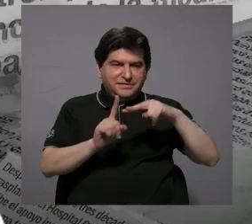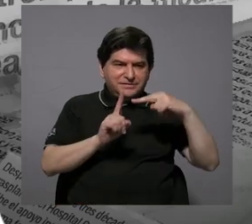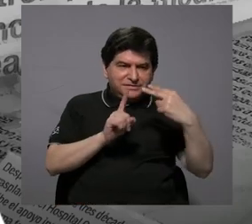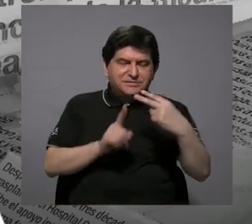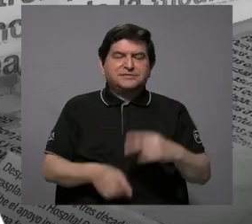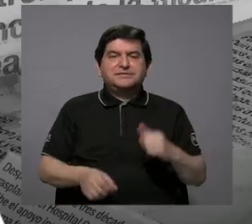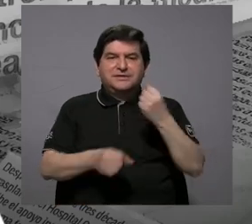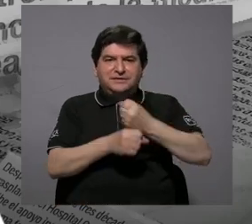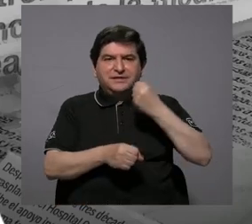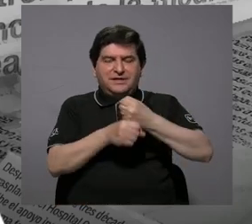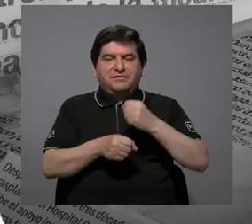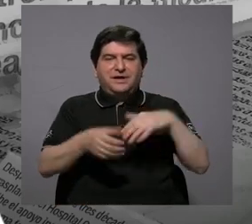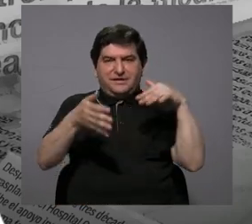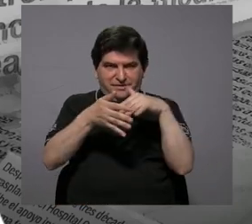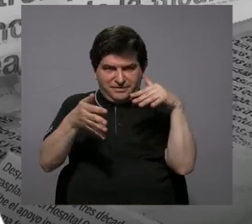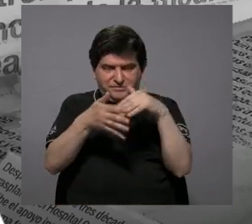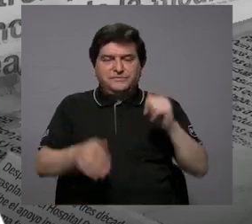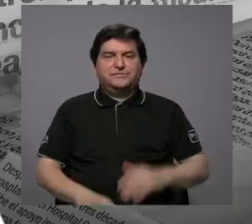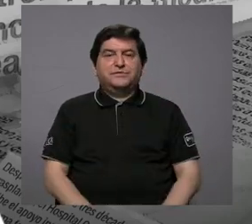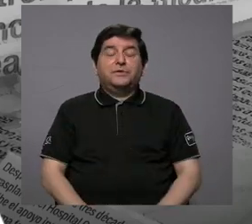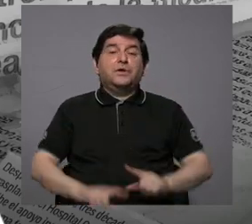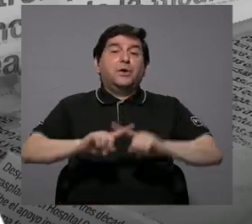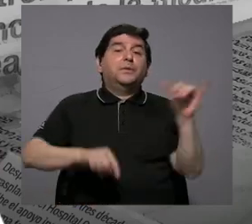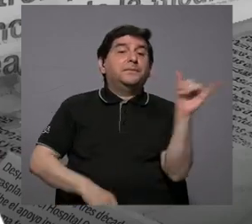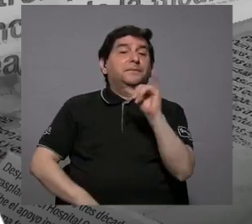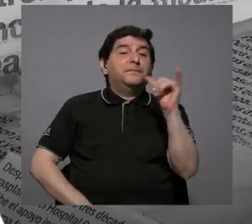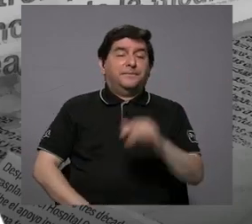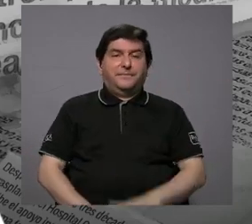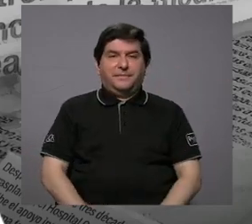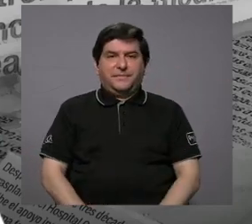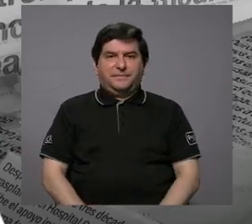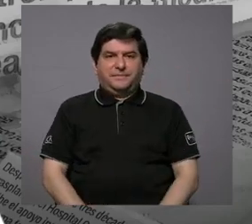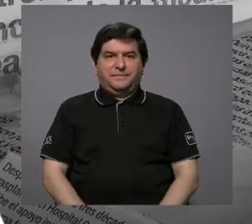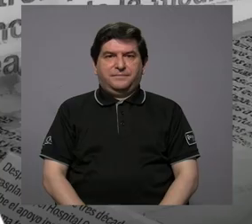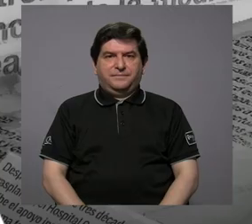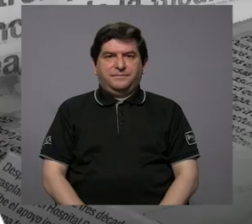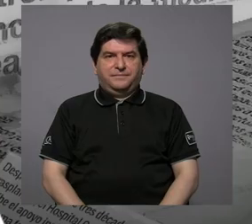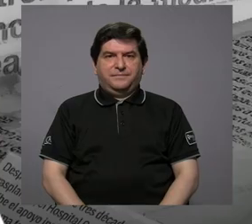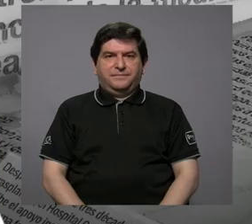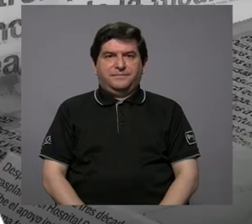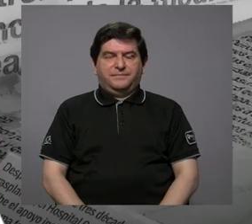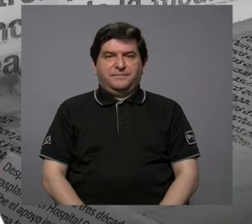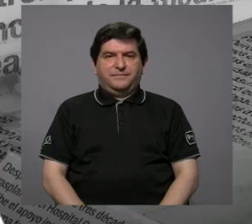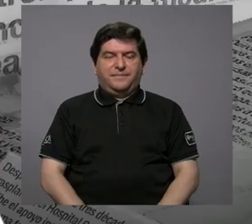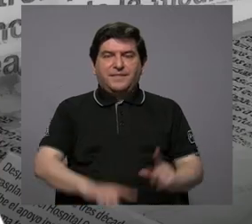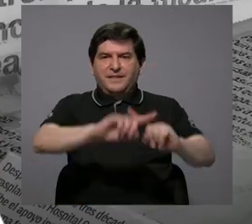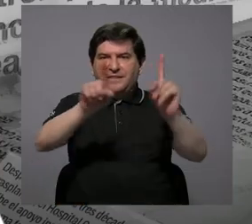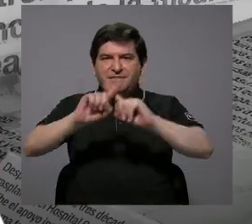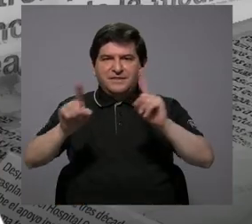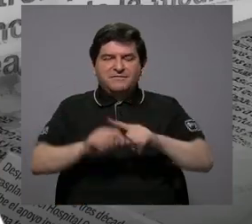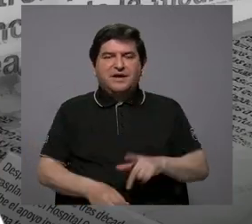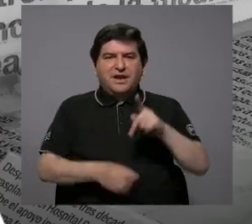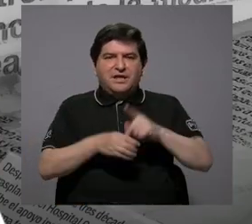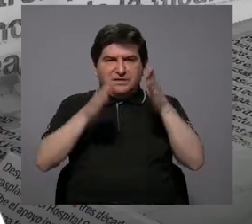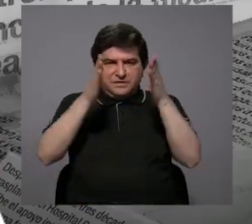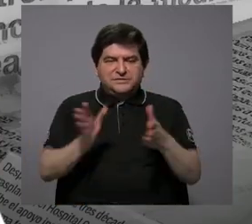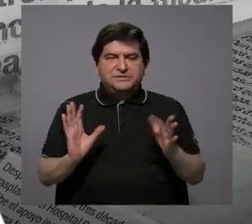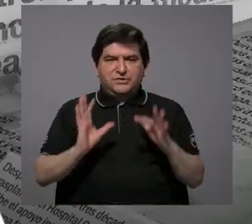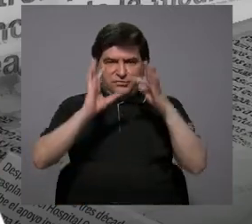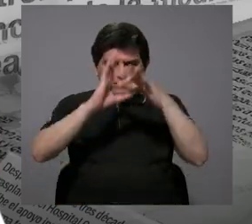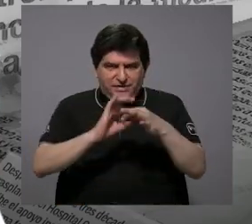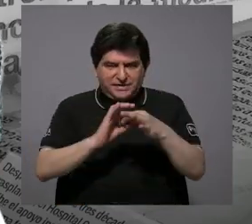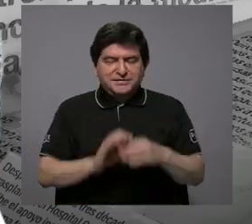aristas de estudio en este tema, pero también de los diferentes